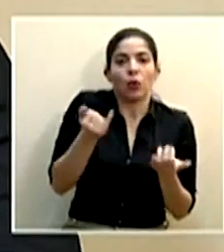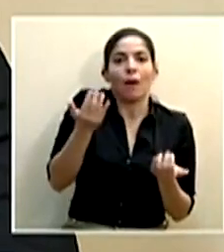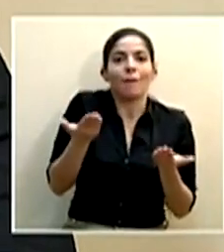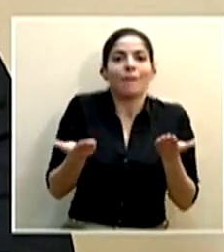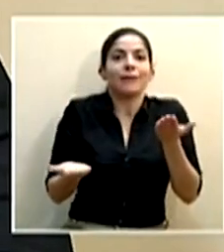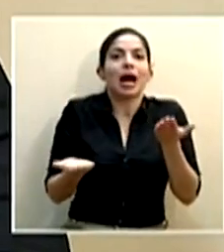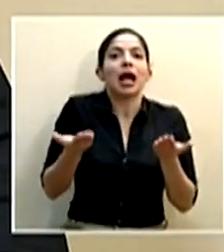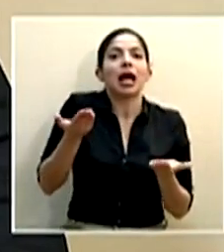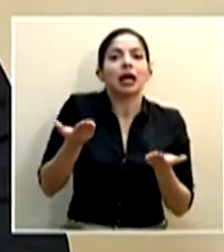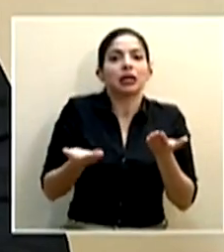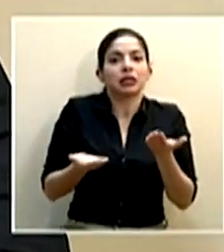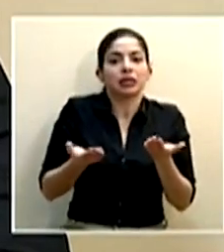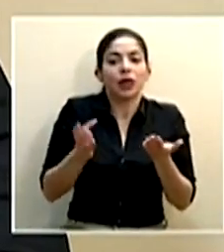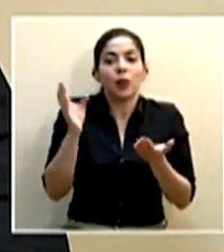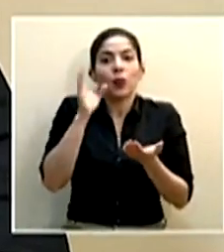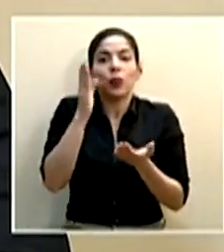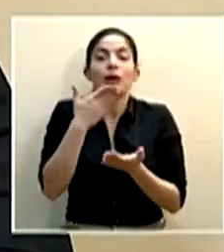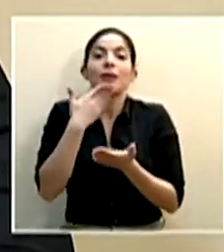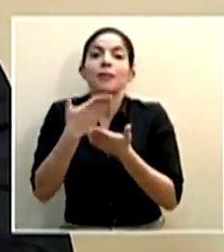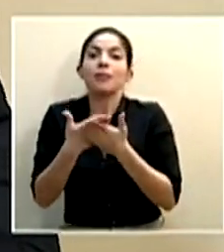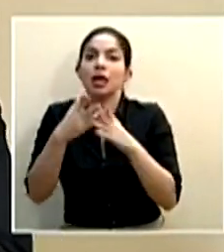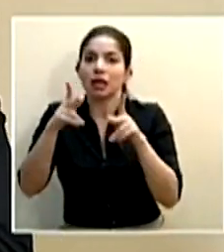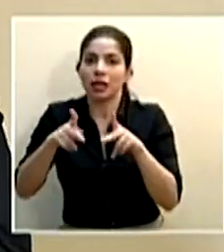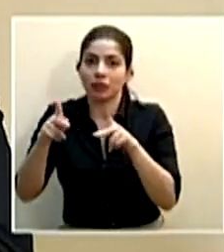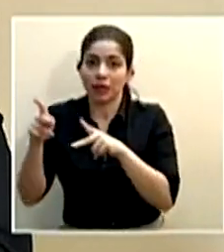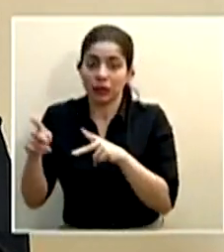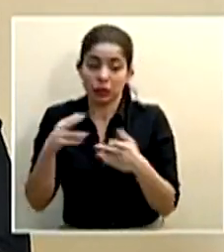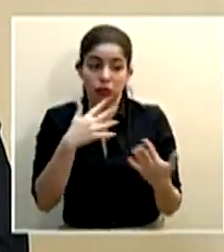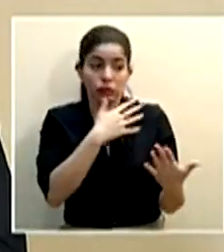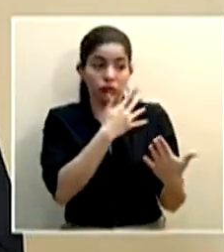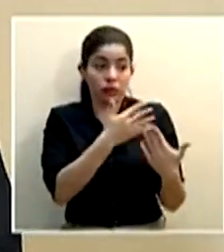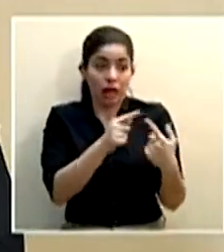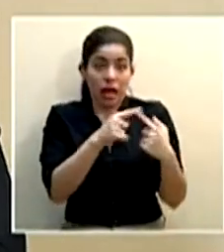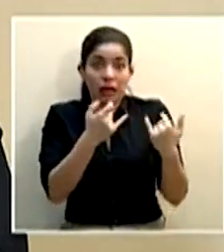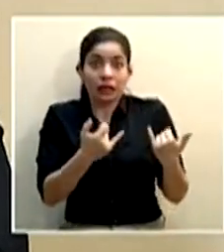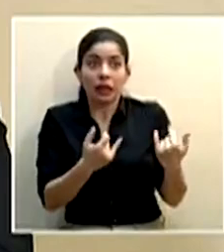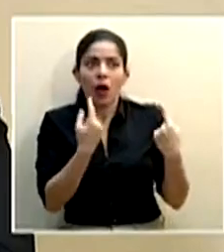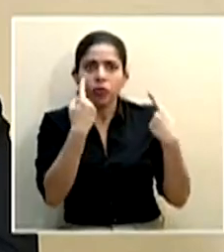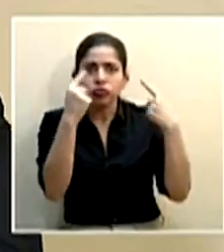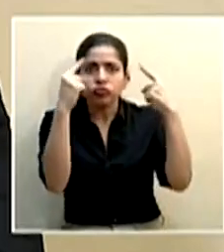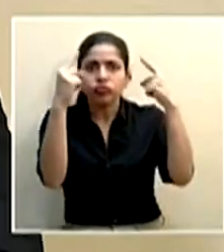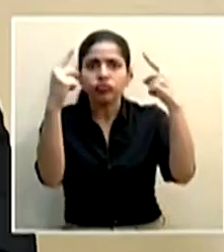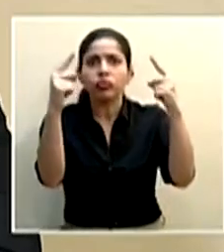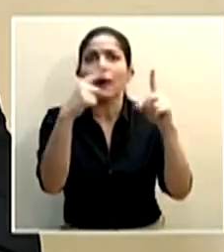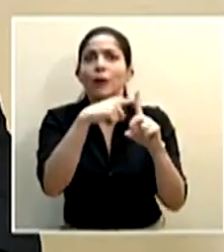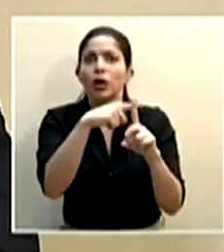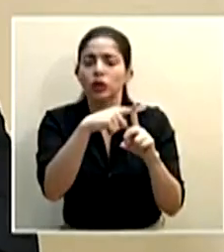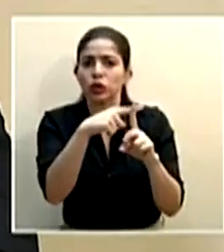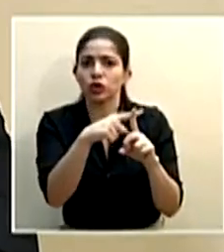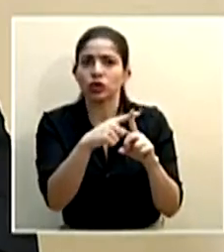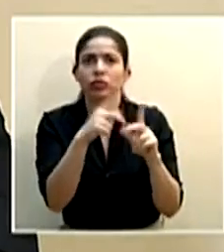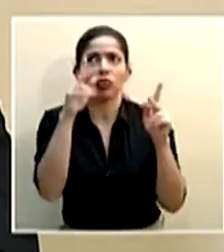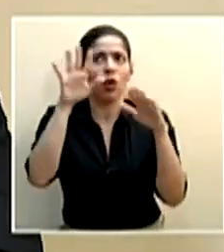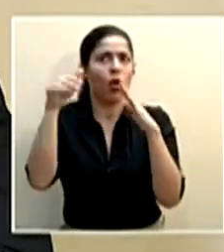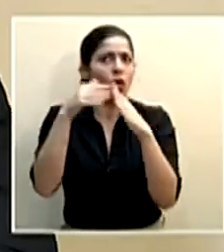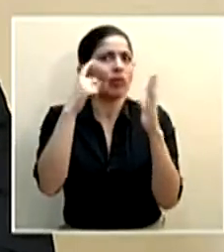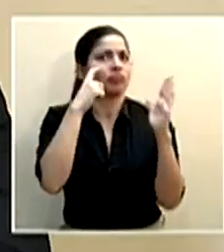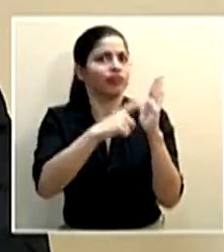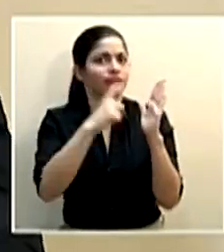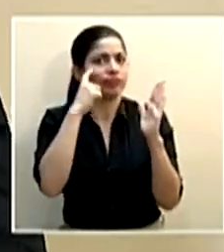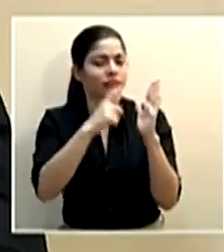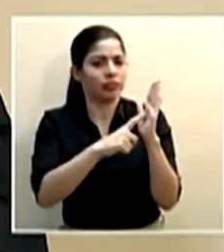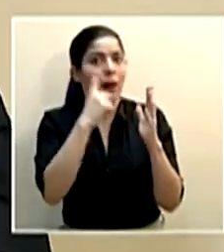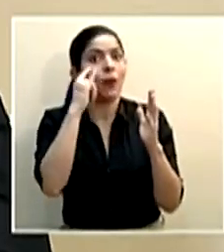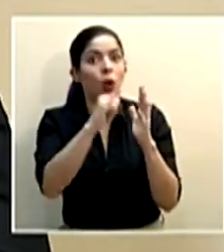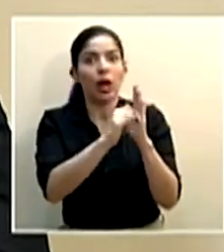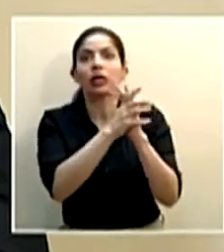con el bienestar de la población. Hasta este punto hemos logrado cosas positivas, que han sido muy bien reconocidas. Por eso